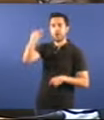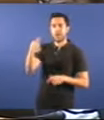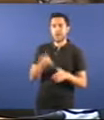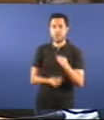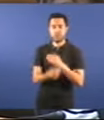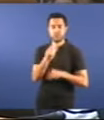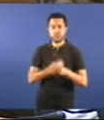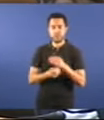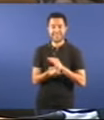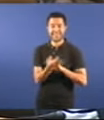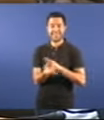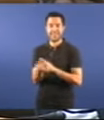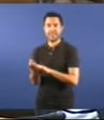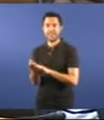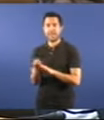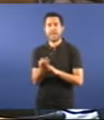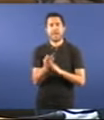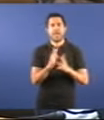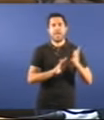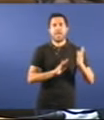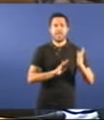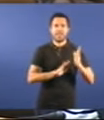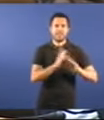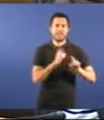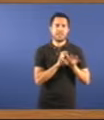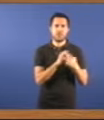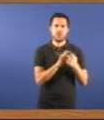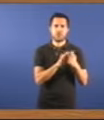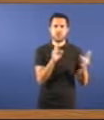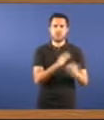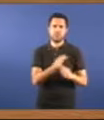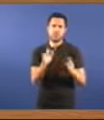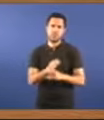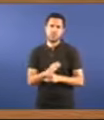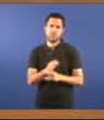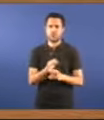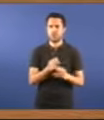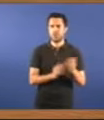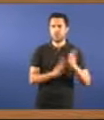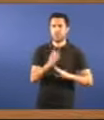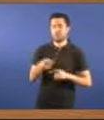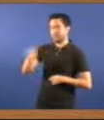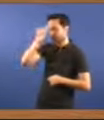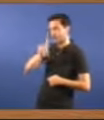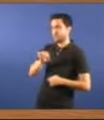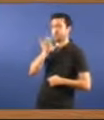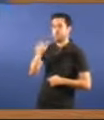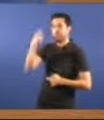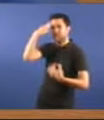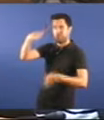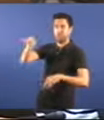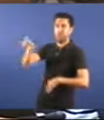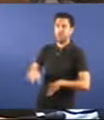naceron os servicios de extinción de incendios. Efectivamente, o Magno Augusto. Nono sabe por que un ignorante, efectivamente. Pero